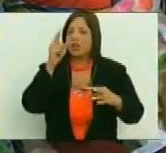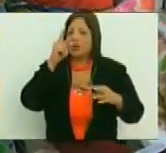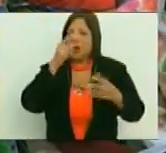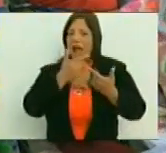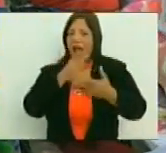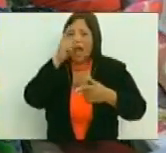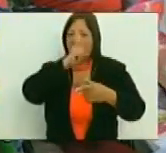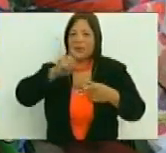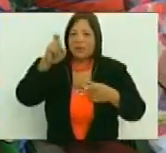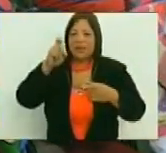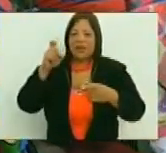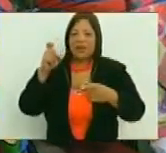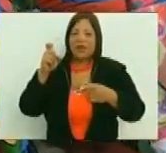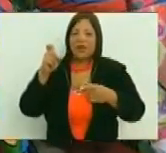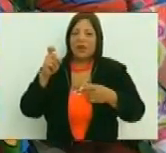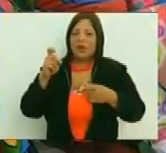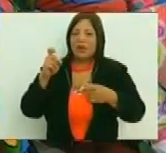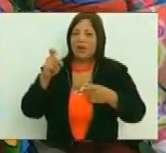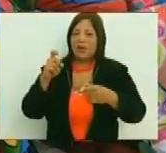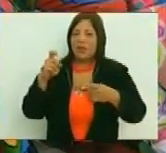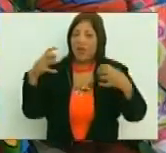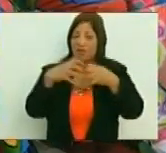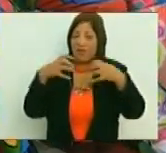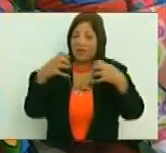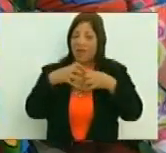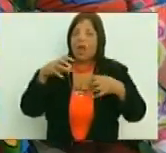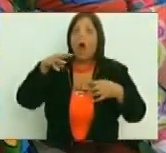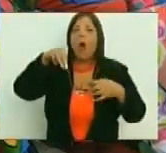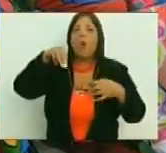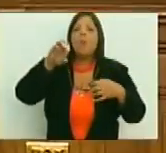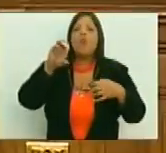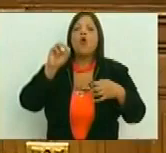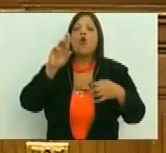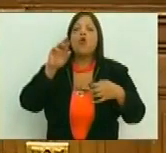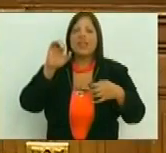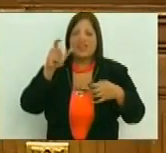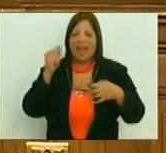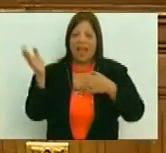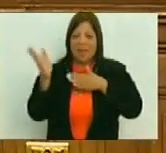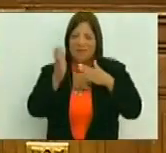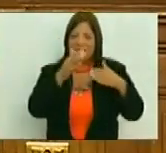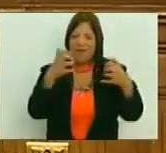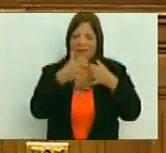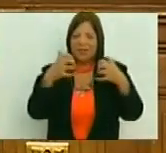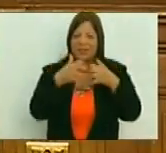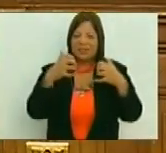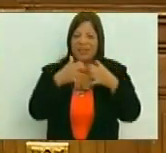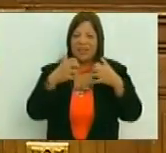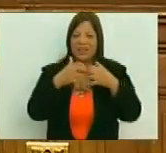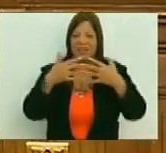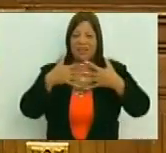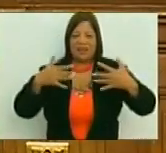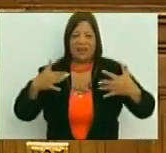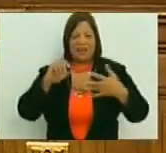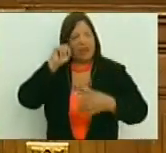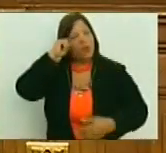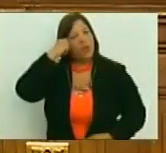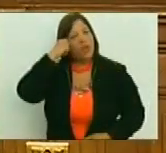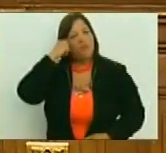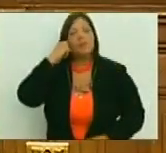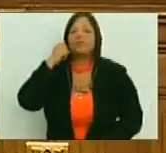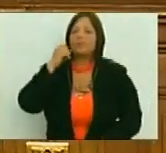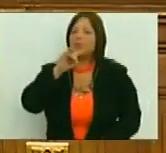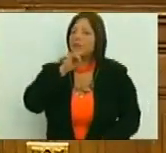de la batalla de Mucurita el bicentenario de Mucurita recordábamos una cita que precisamente la